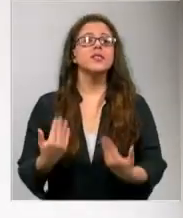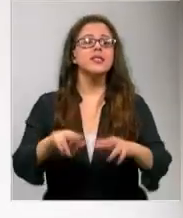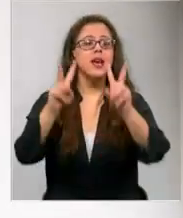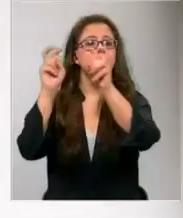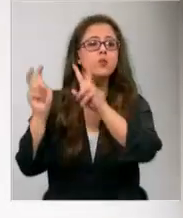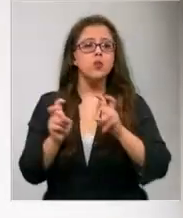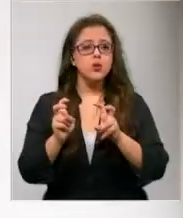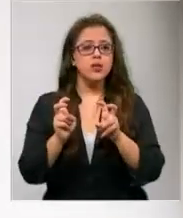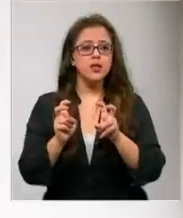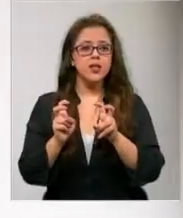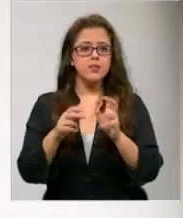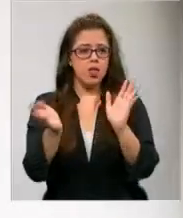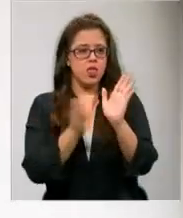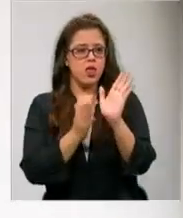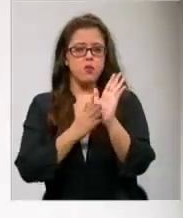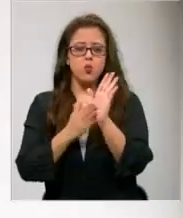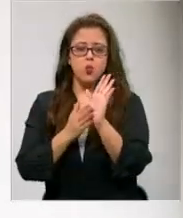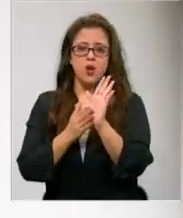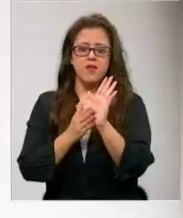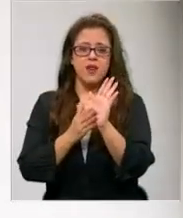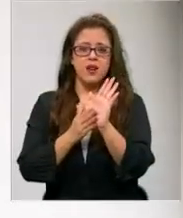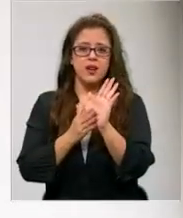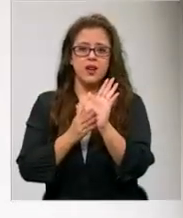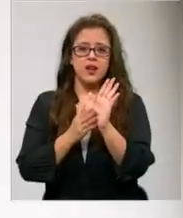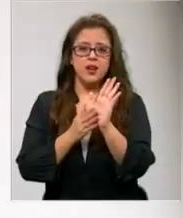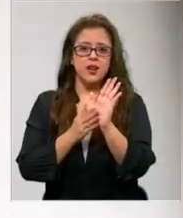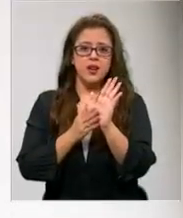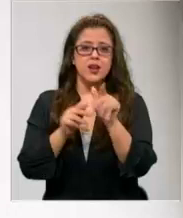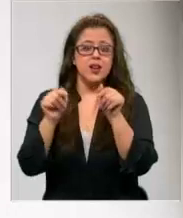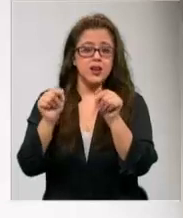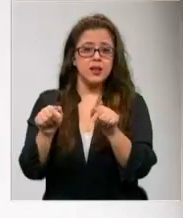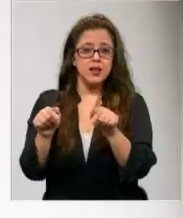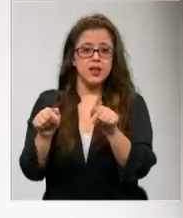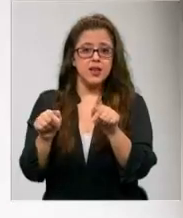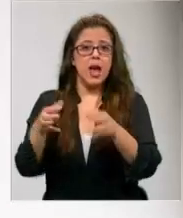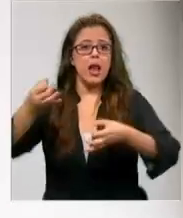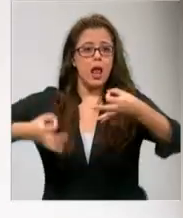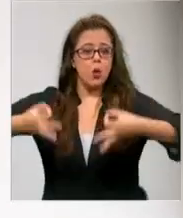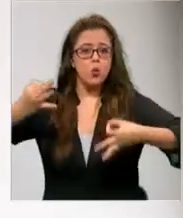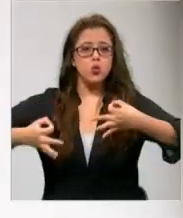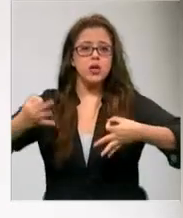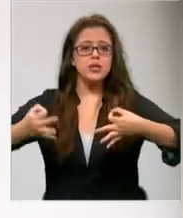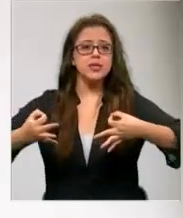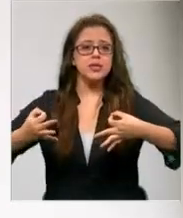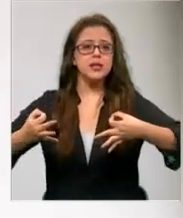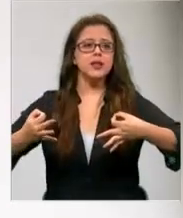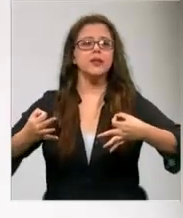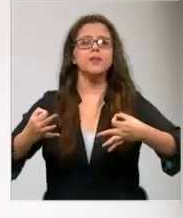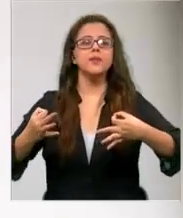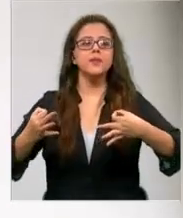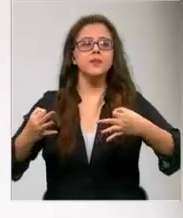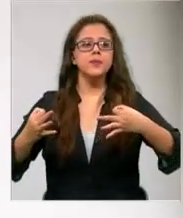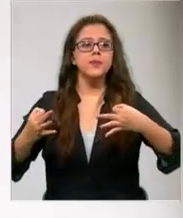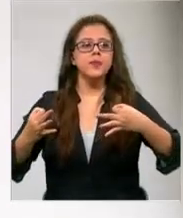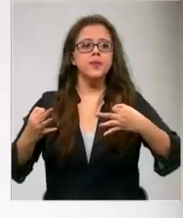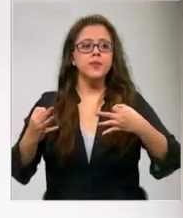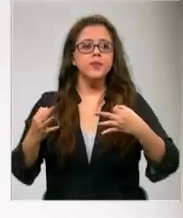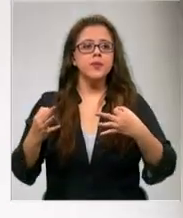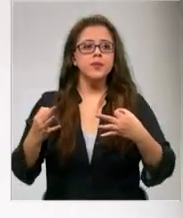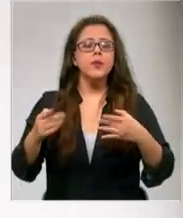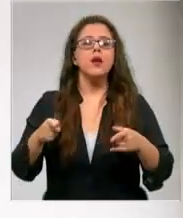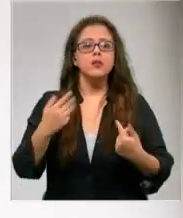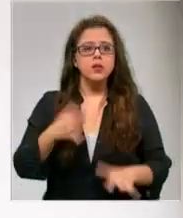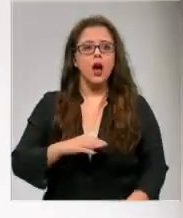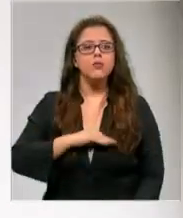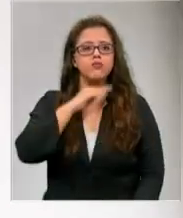cantidad de evidencia que fue ventilada en la audiencia y a juicio de este juez, resultó